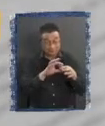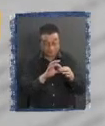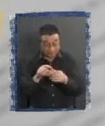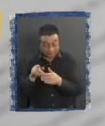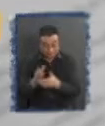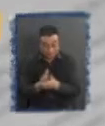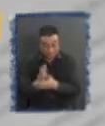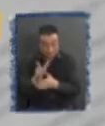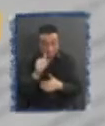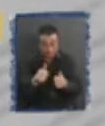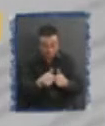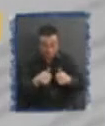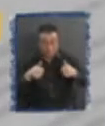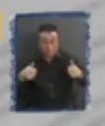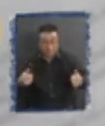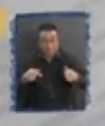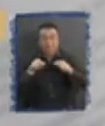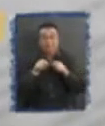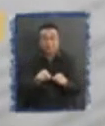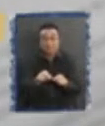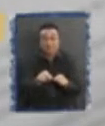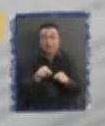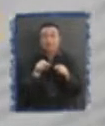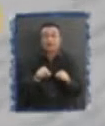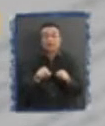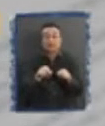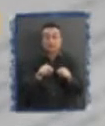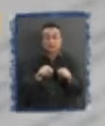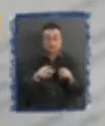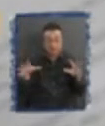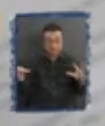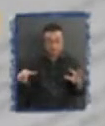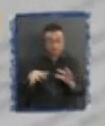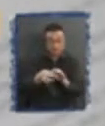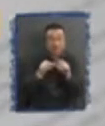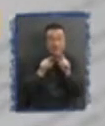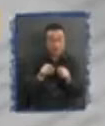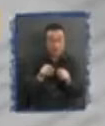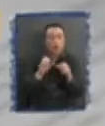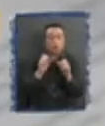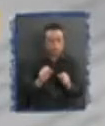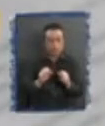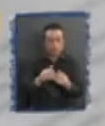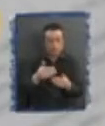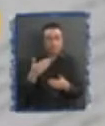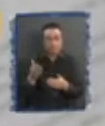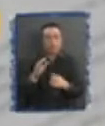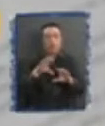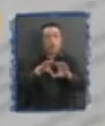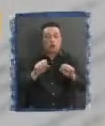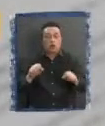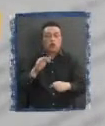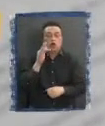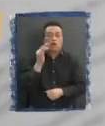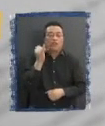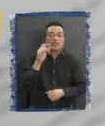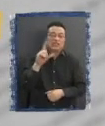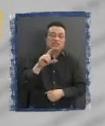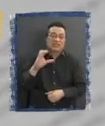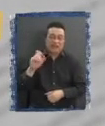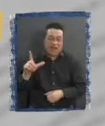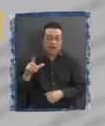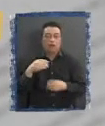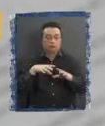consejo Y en ese vínculo Donde pueden generarse Pactos fiscales Donde se pueden generar Acuerdos de